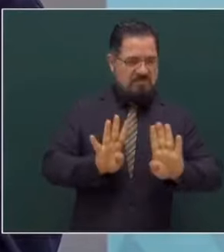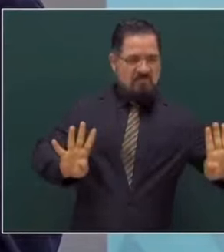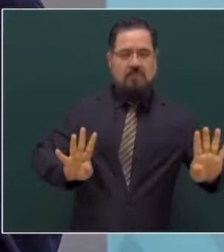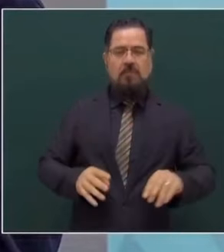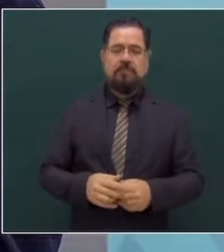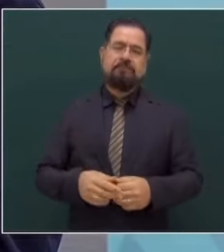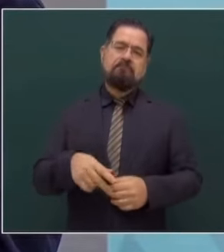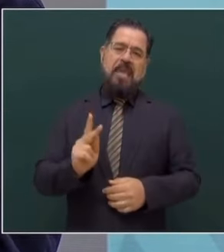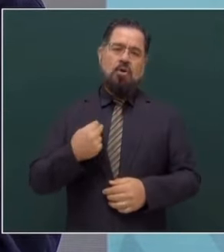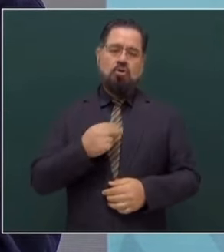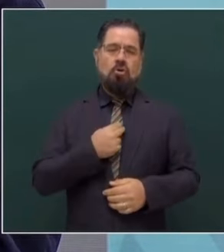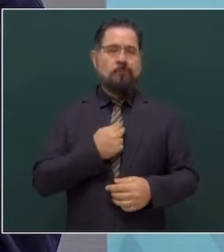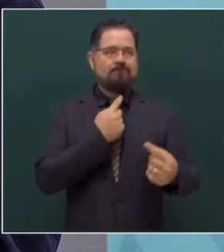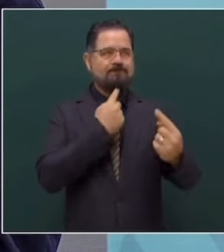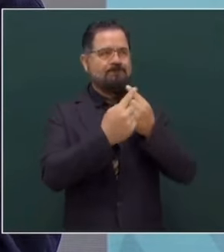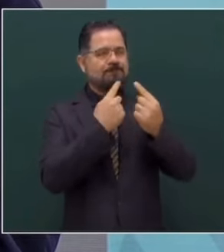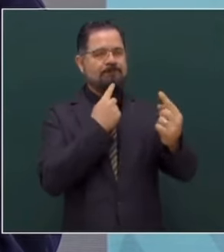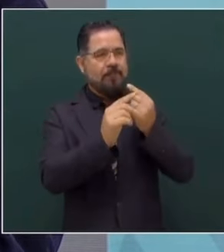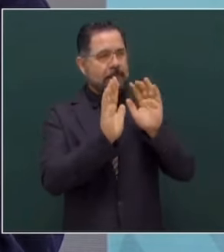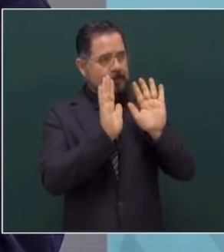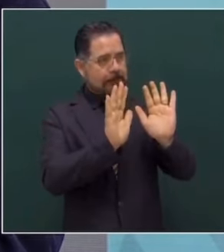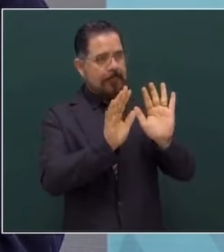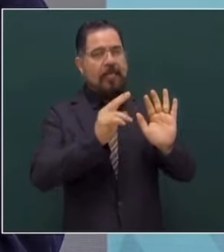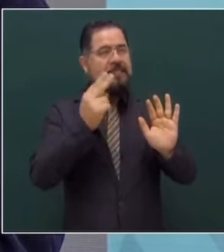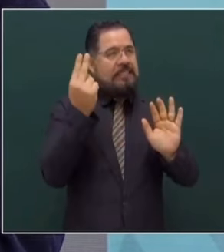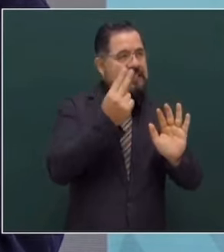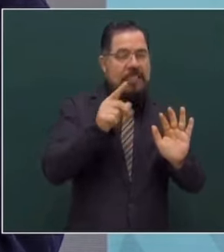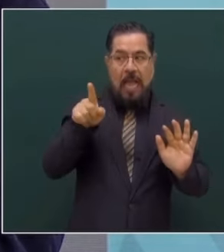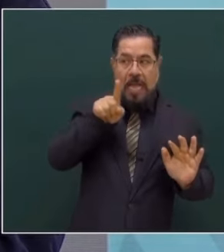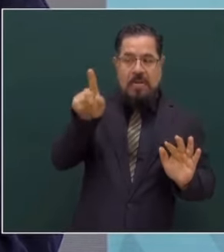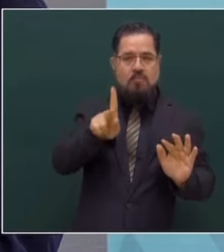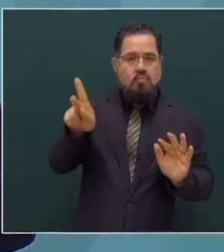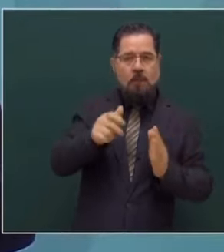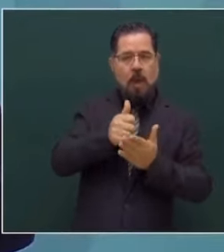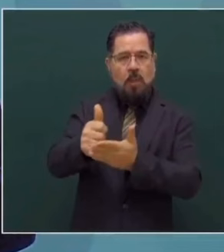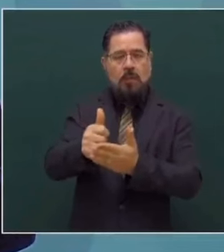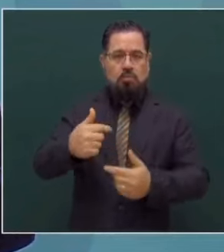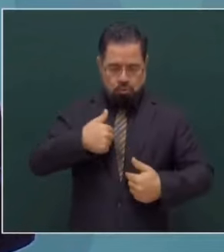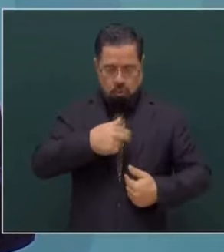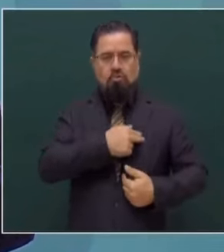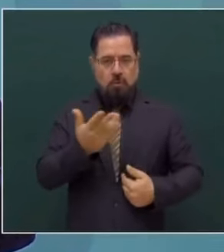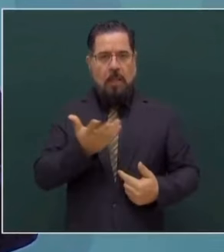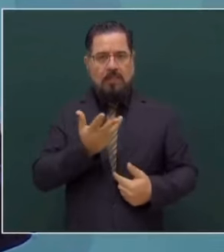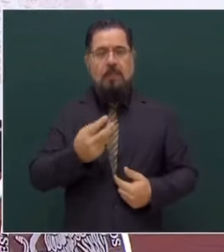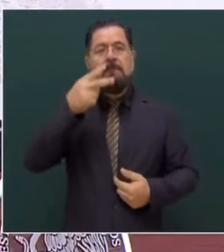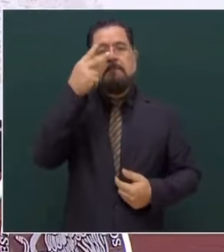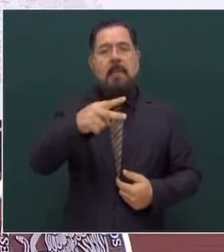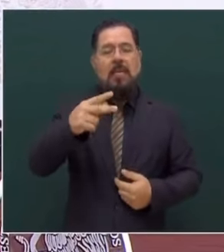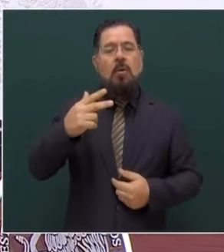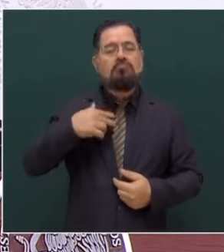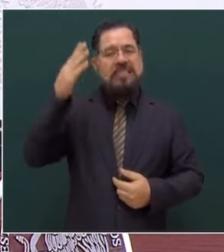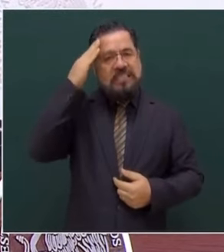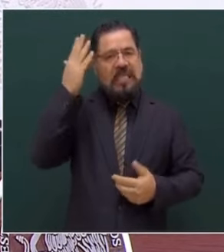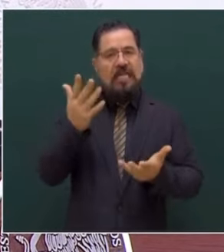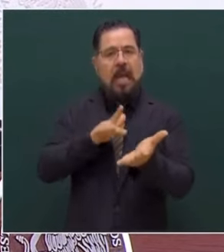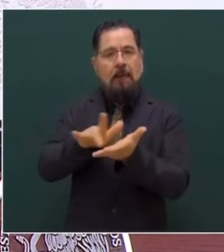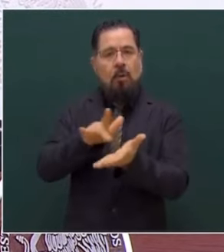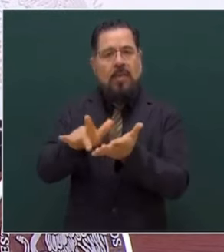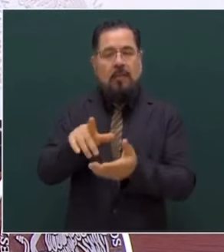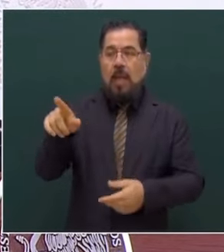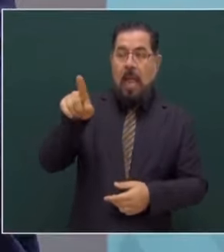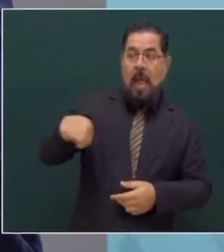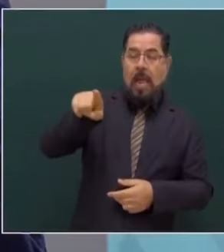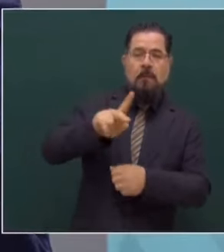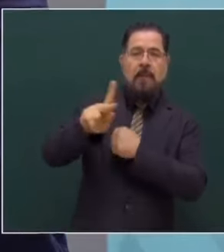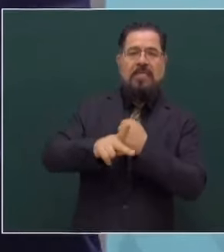de que se ayuden a los pueblos. Nosotros lo estamos haciendo. México está apoyando a países